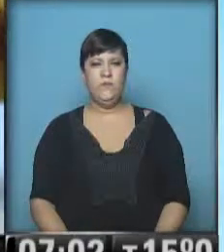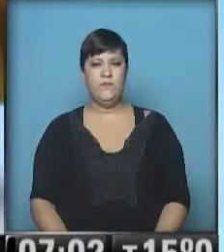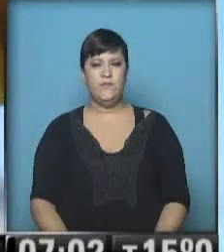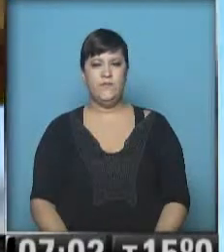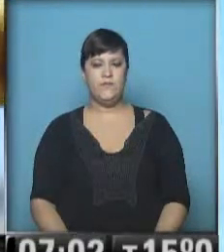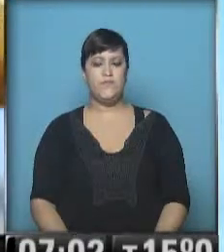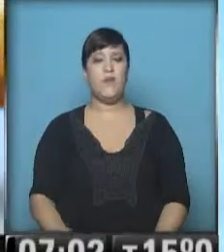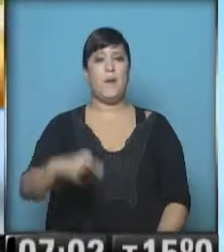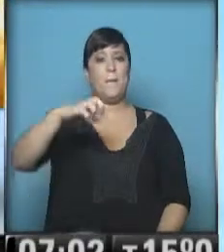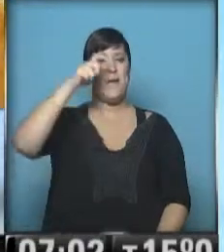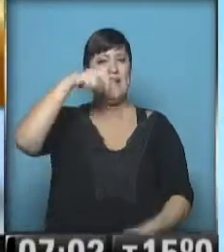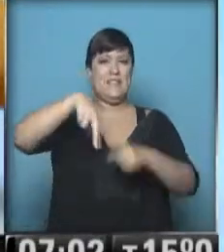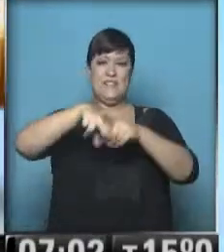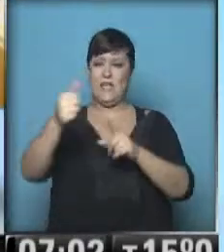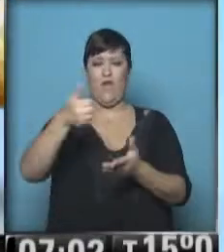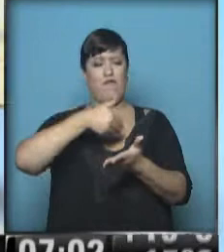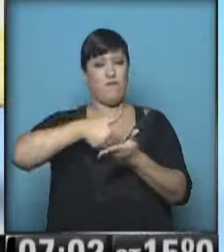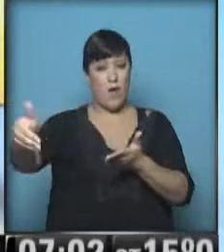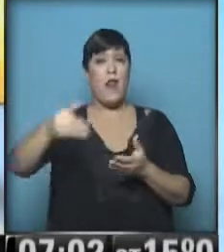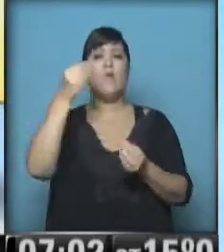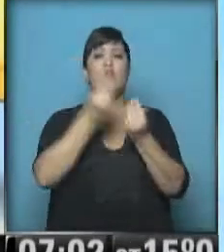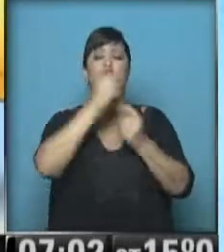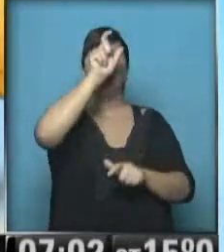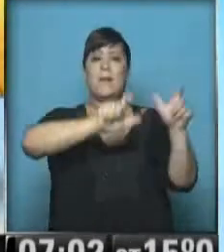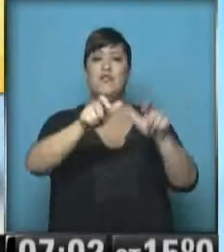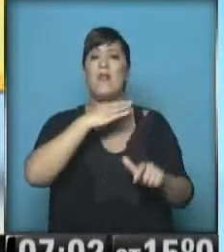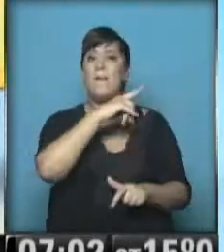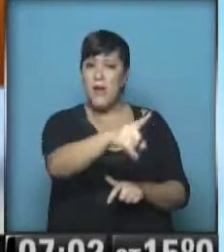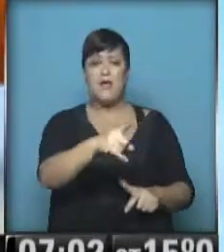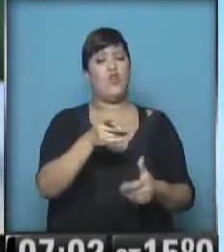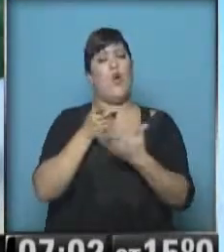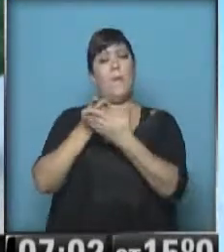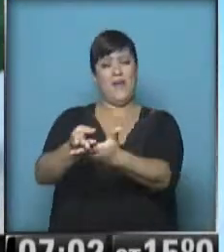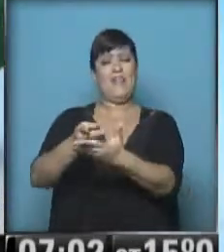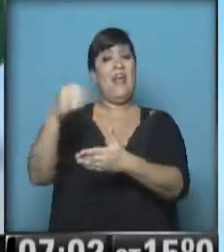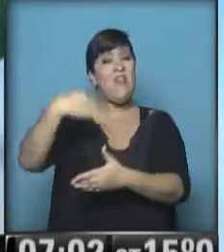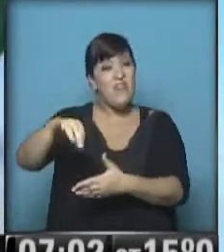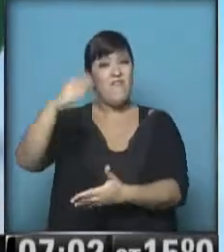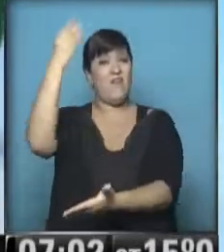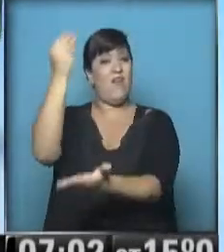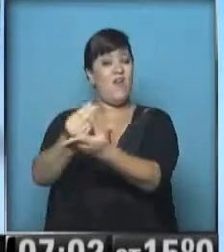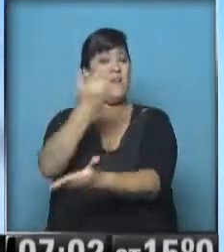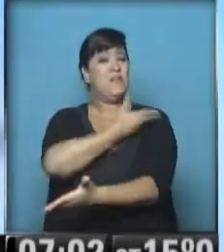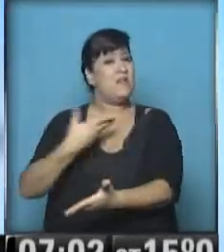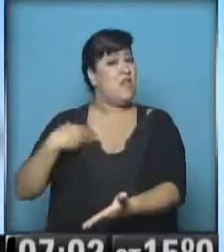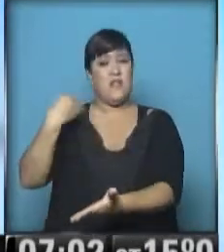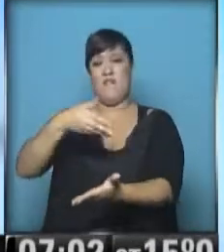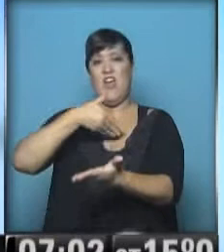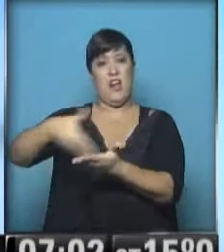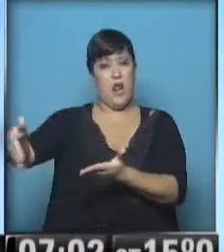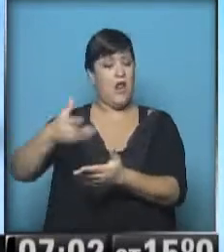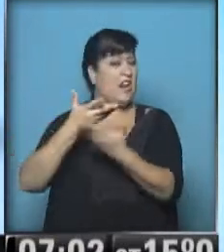Fuera, Peña. Miles de mexicanos salieron a las calles exigiendo la renuncia del presidente Enrique Peña Nieto al cumplirse